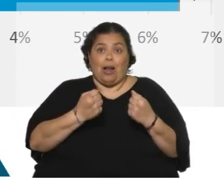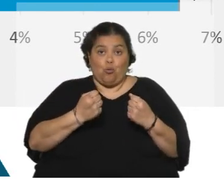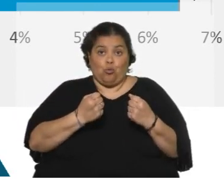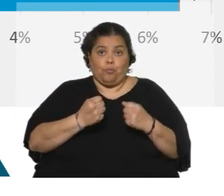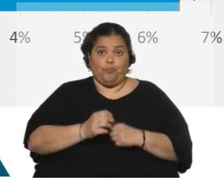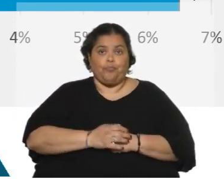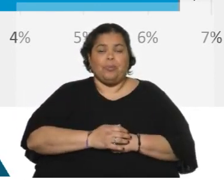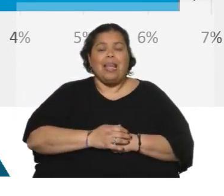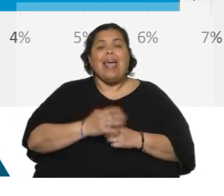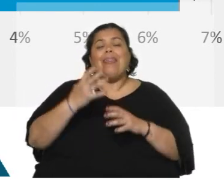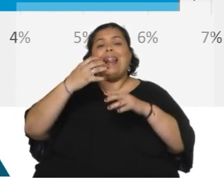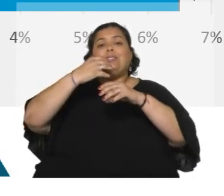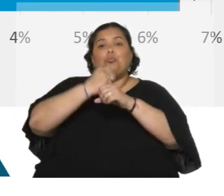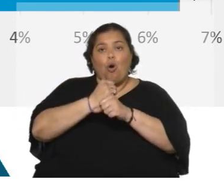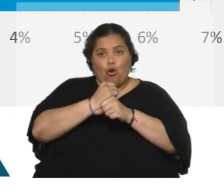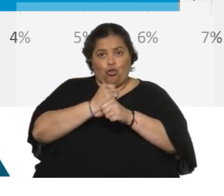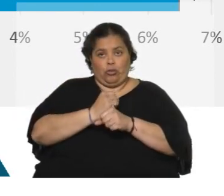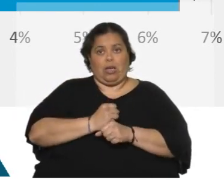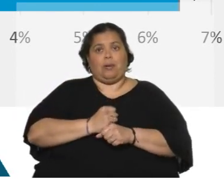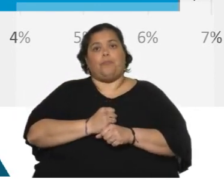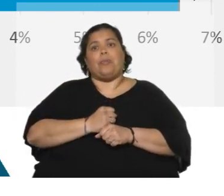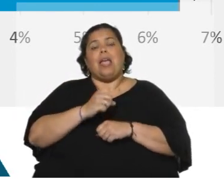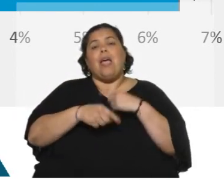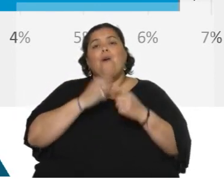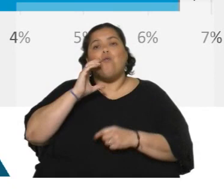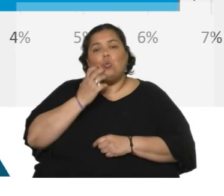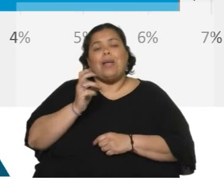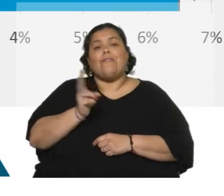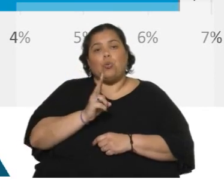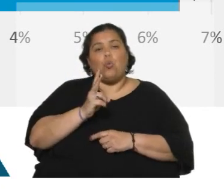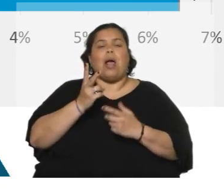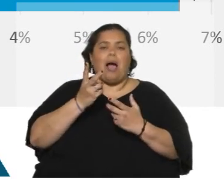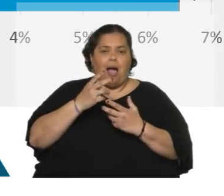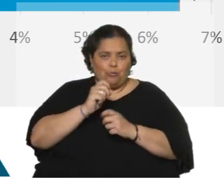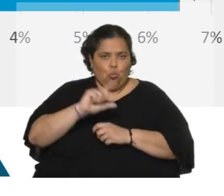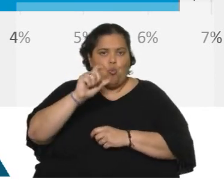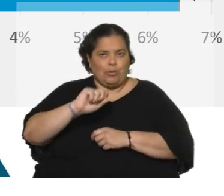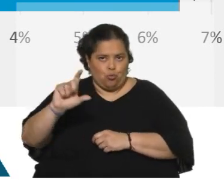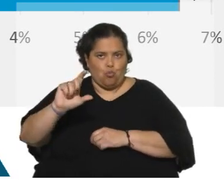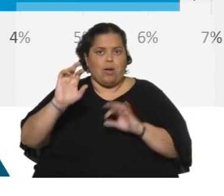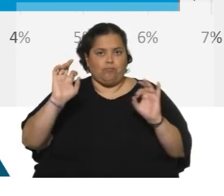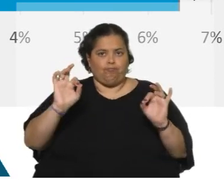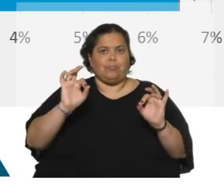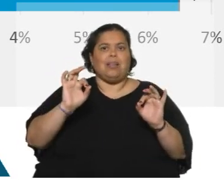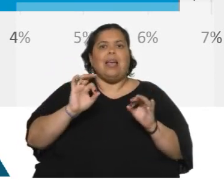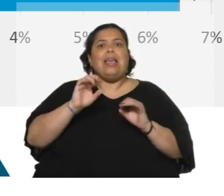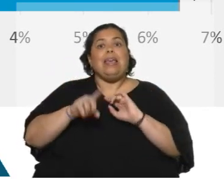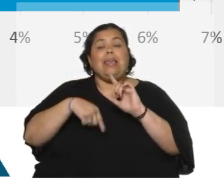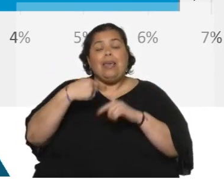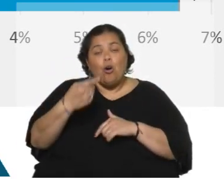transporte, esto se llama combustibles. Lo dicho de las frutas y las verduras, indudablemente que volvieron a subir un poquito.